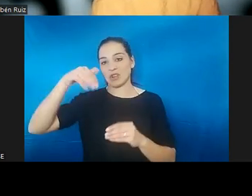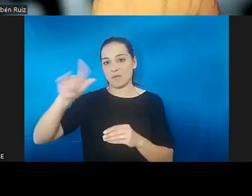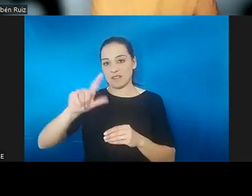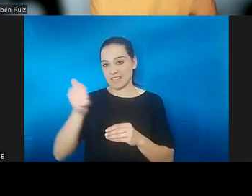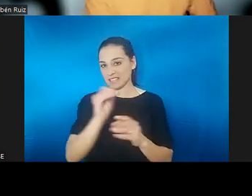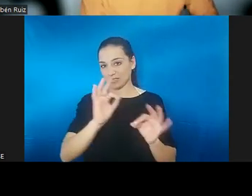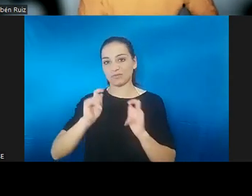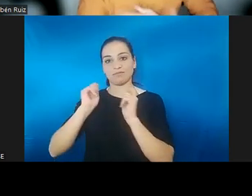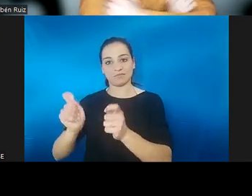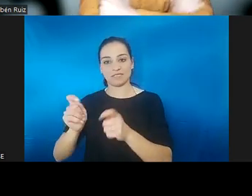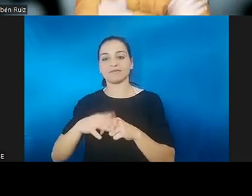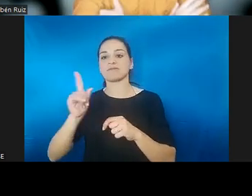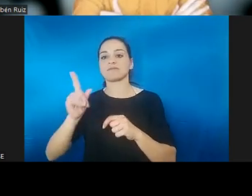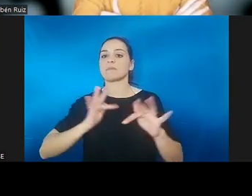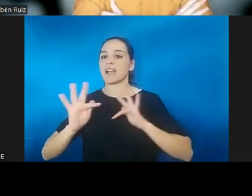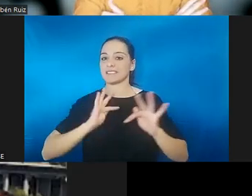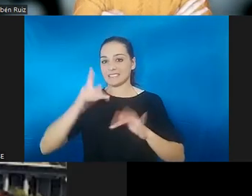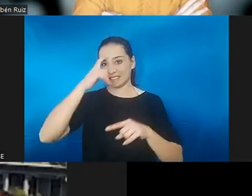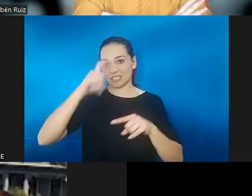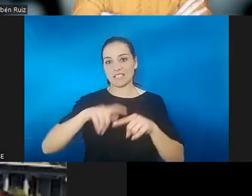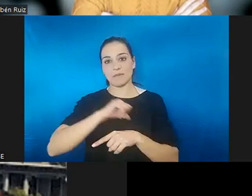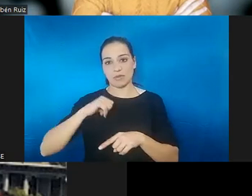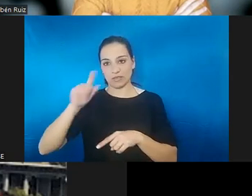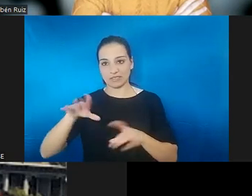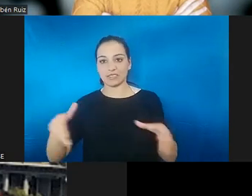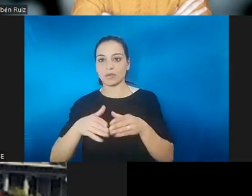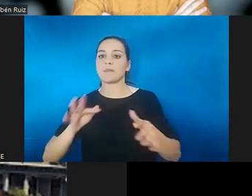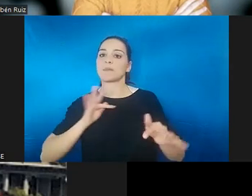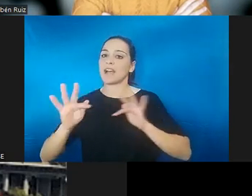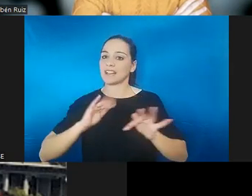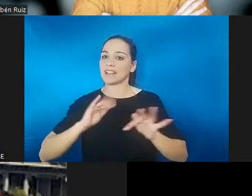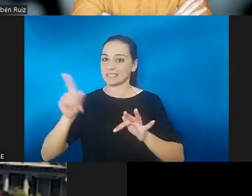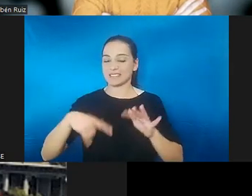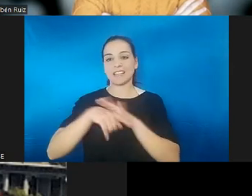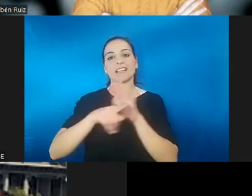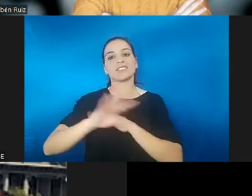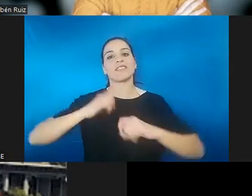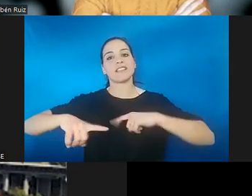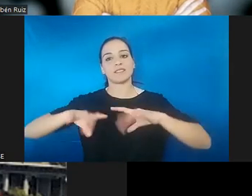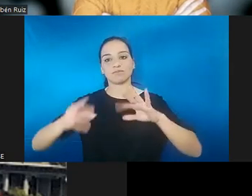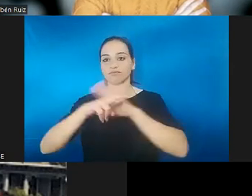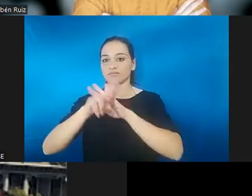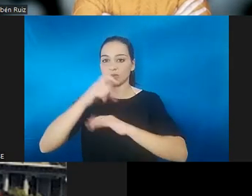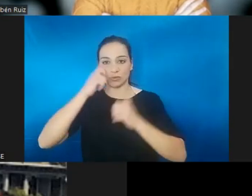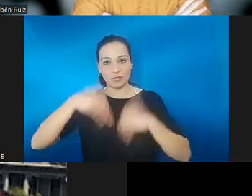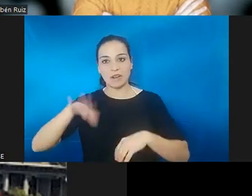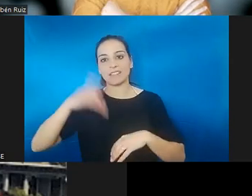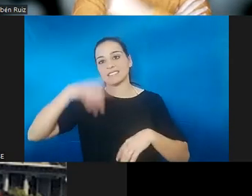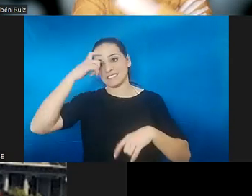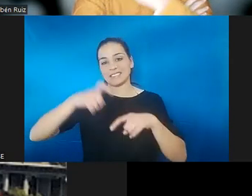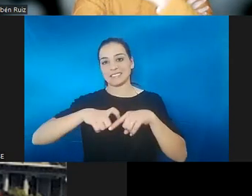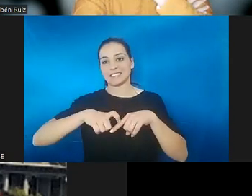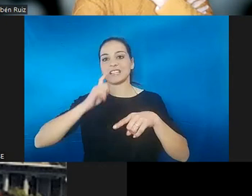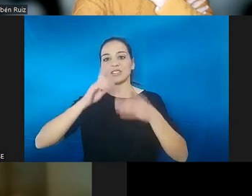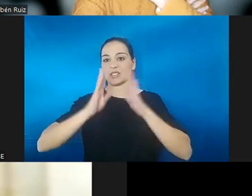Es máster en Psicología Individual y de Grupo. Máster en Gestión y Dirección de Recursos Humanos. Y es psicoterapeuta en Adultos